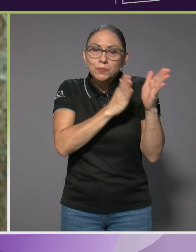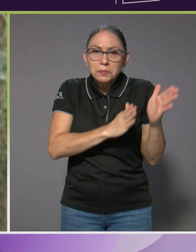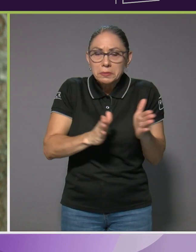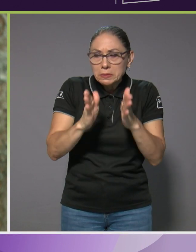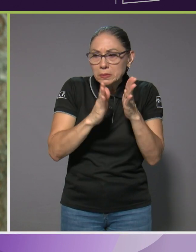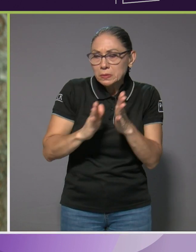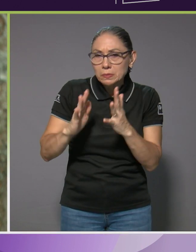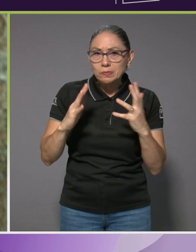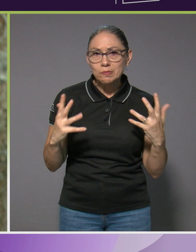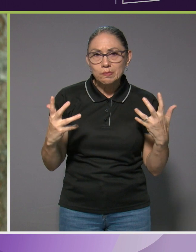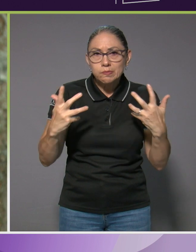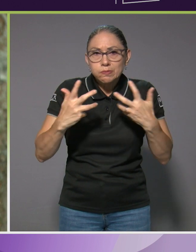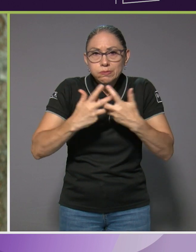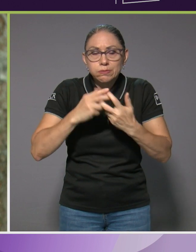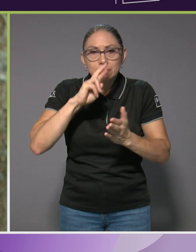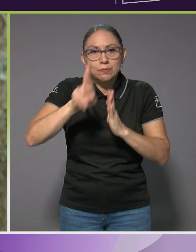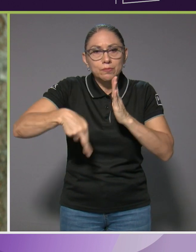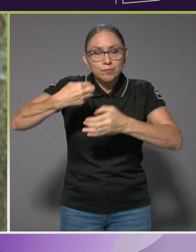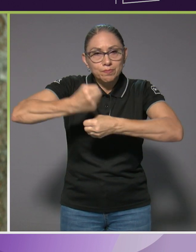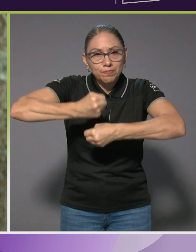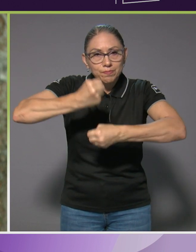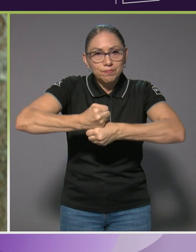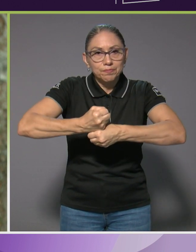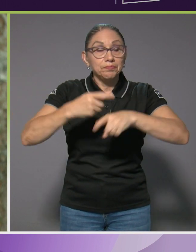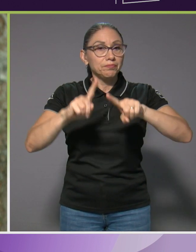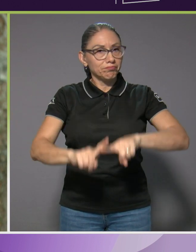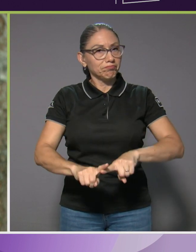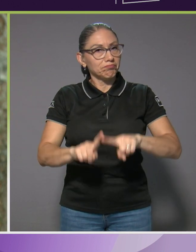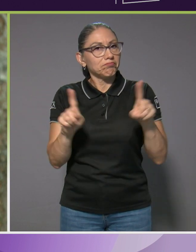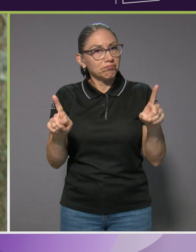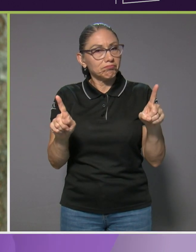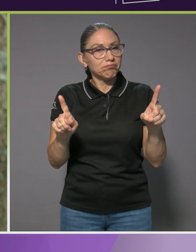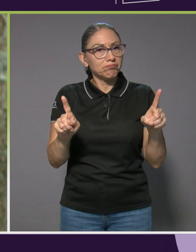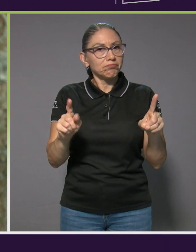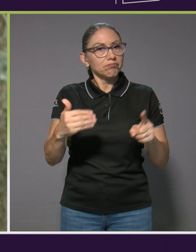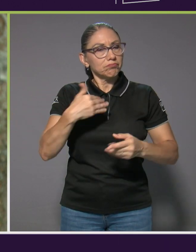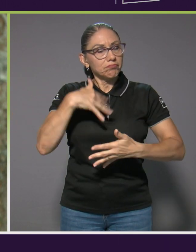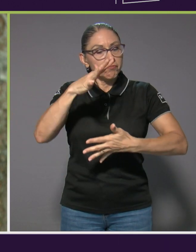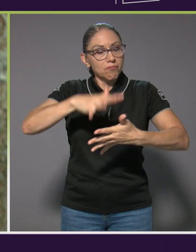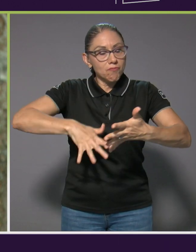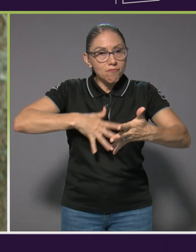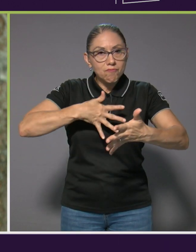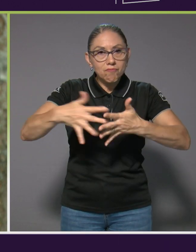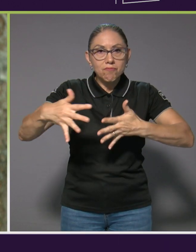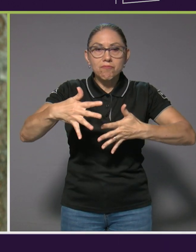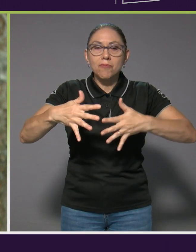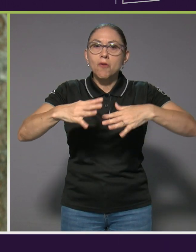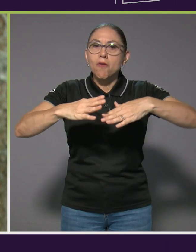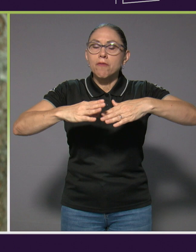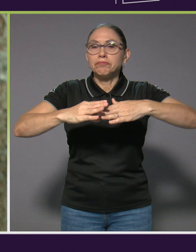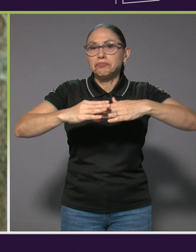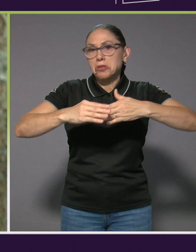al rol de trabajo, sin embargo tengo un horario flexible gracias a Dios, 6